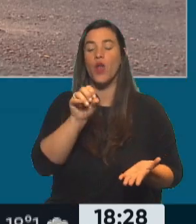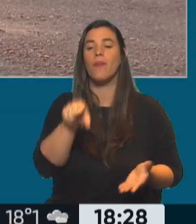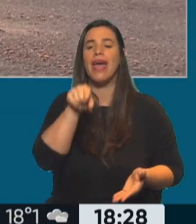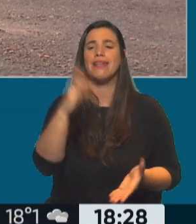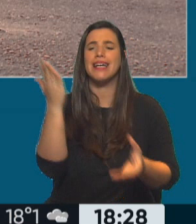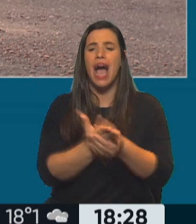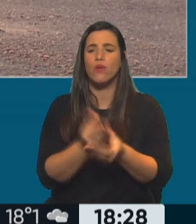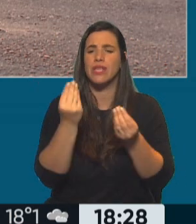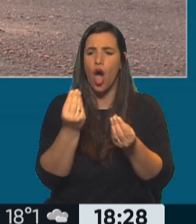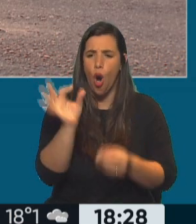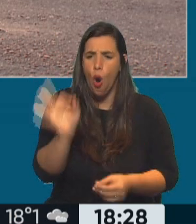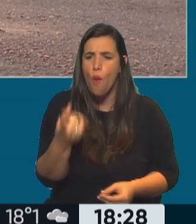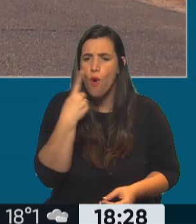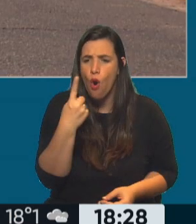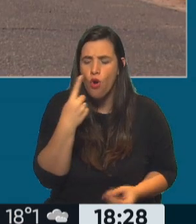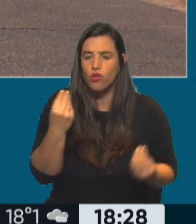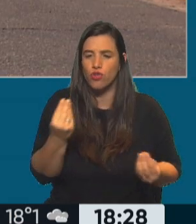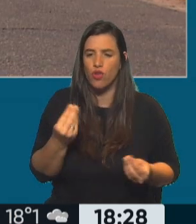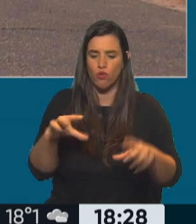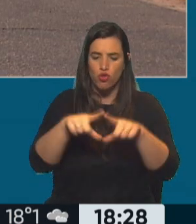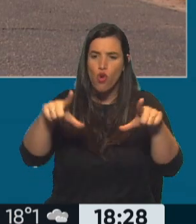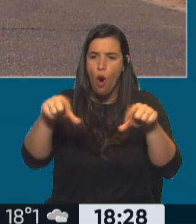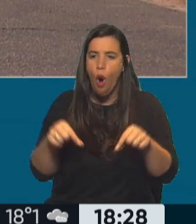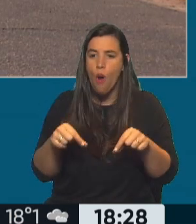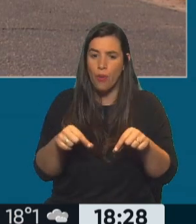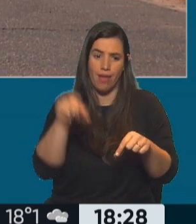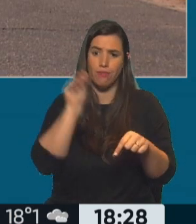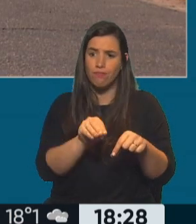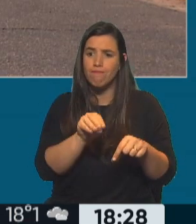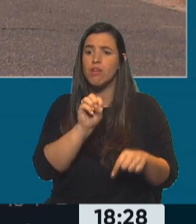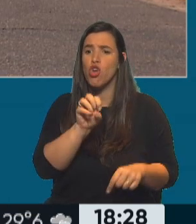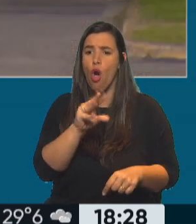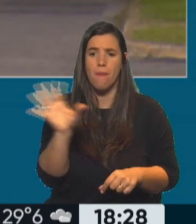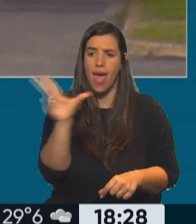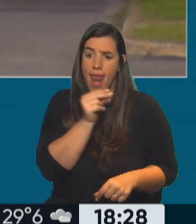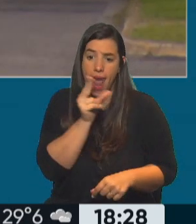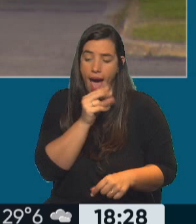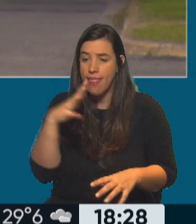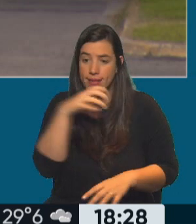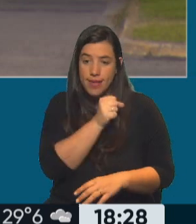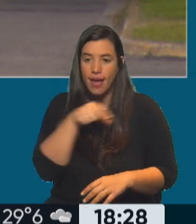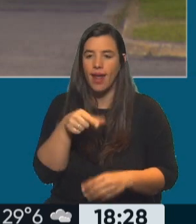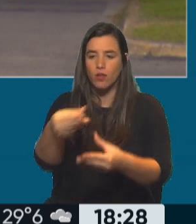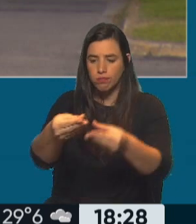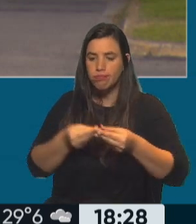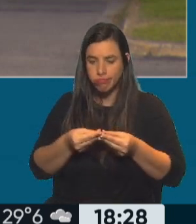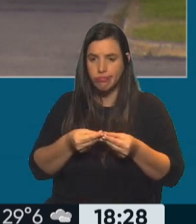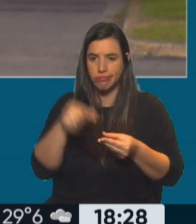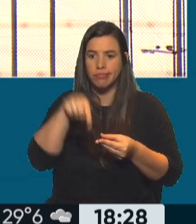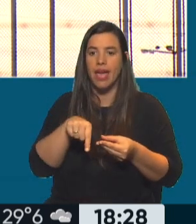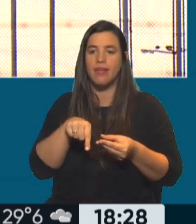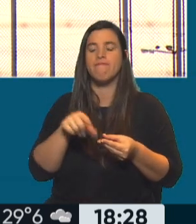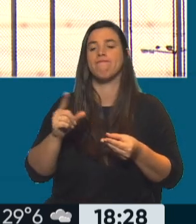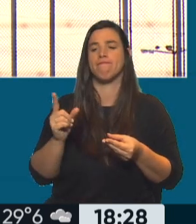a Elisa Carrió y al fiscal Carlos Stornelli. Esto ocurrió en 2017. Bueno, pasó